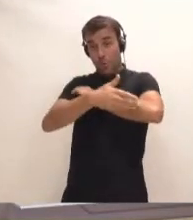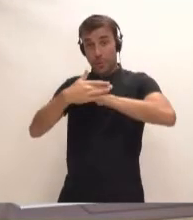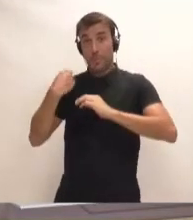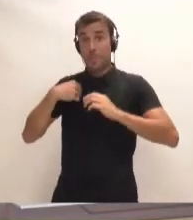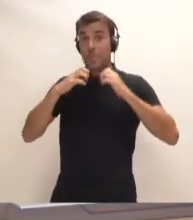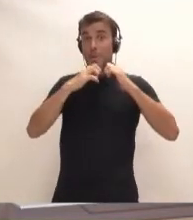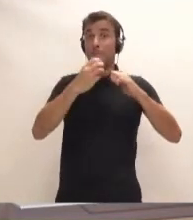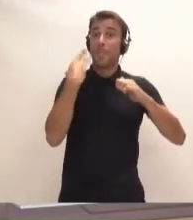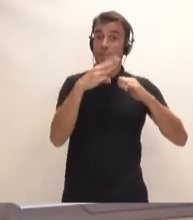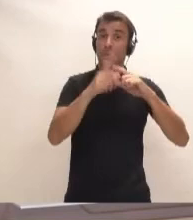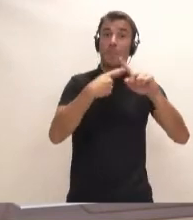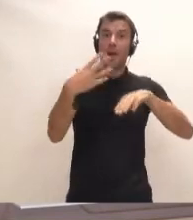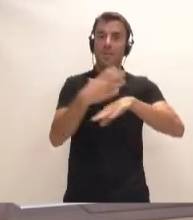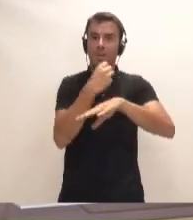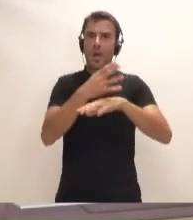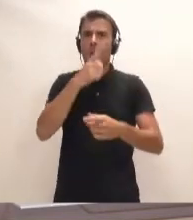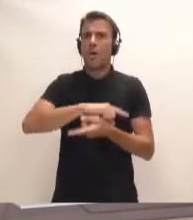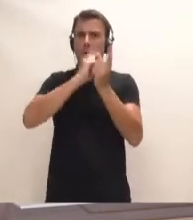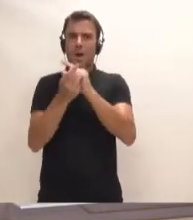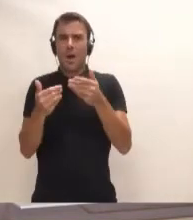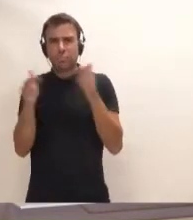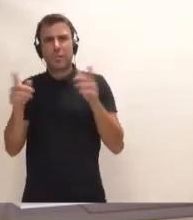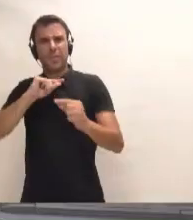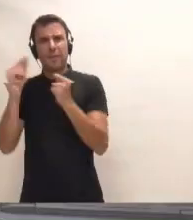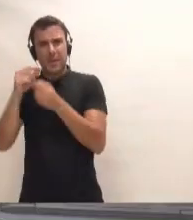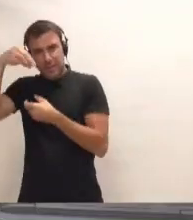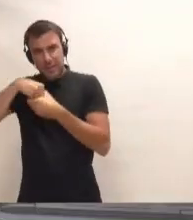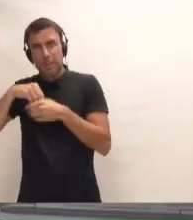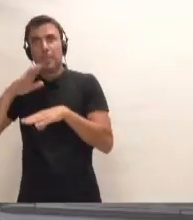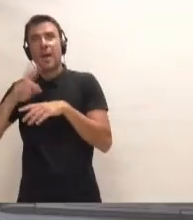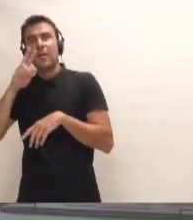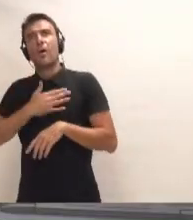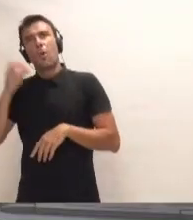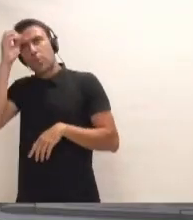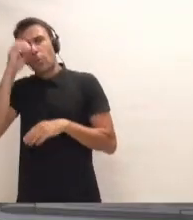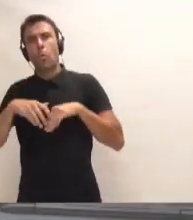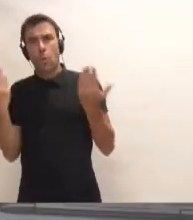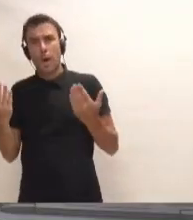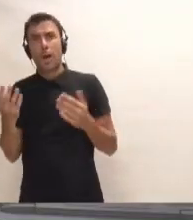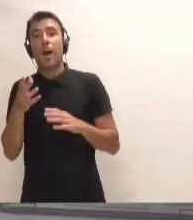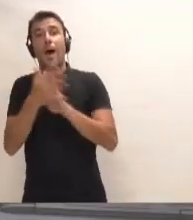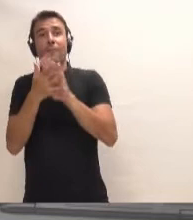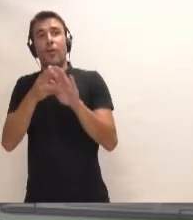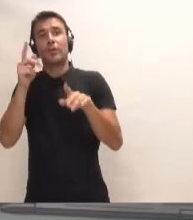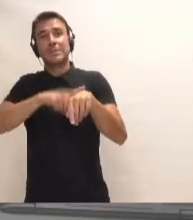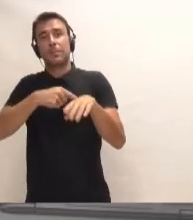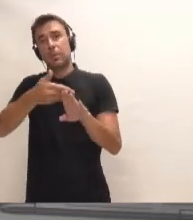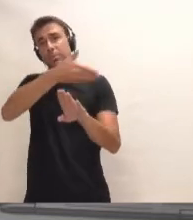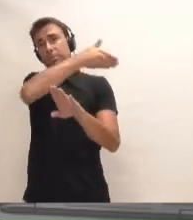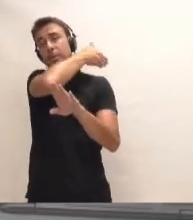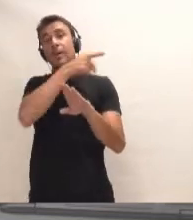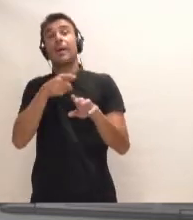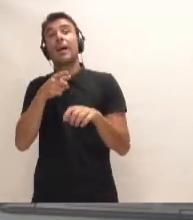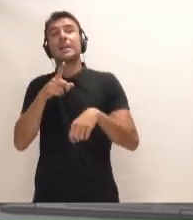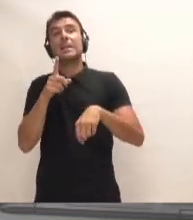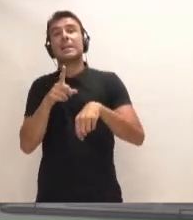plenos del Parlamento y del Cabildo a abrir un debate interno, para dilucidar su postura, apelando al tiempo transcurrido, entendiendo ese tiempo